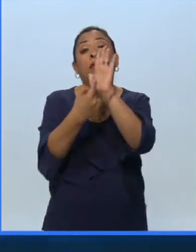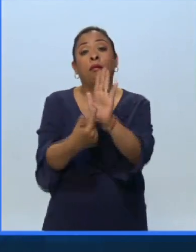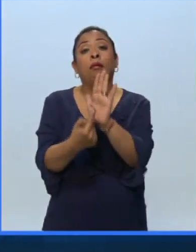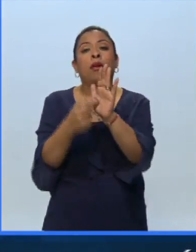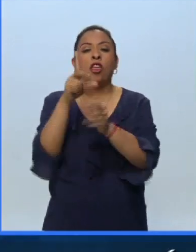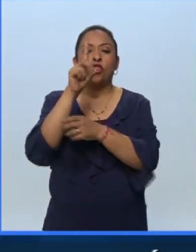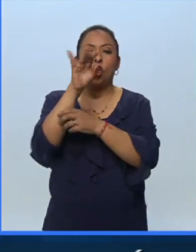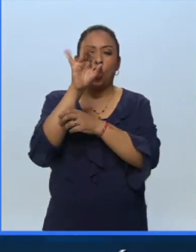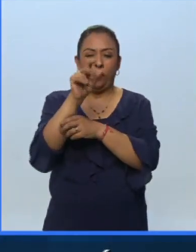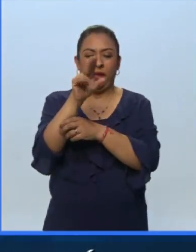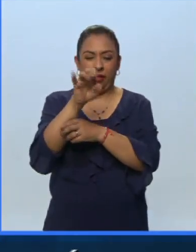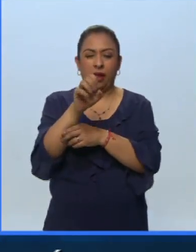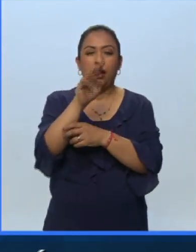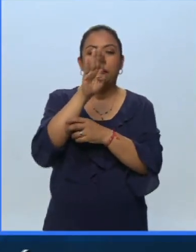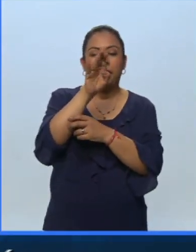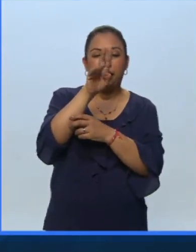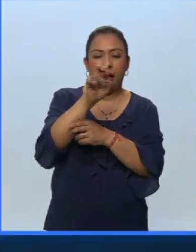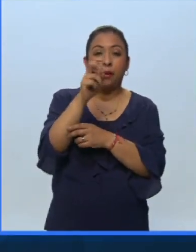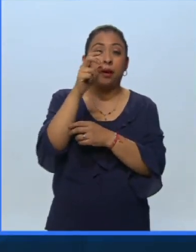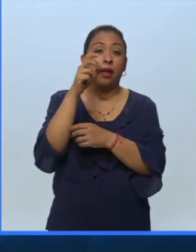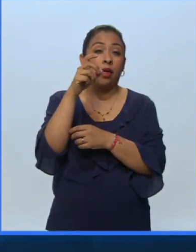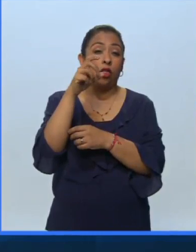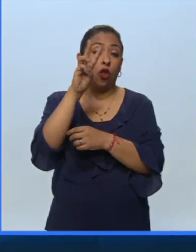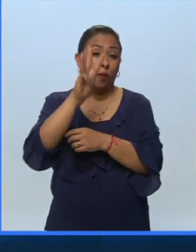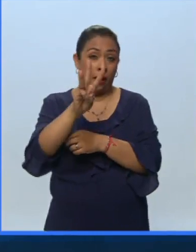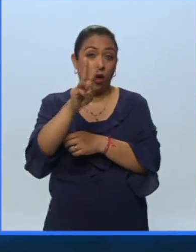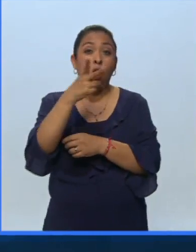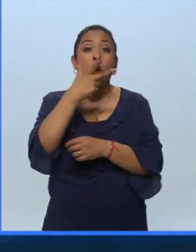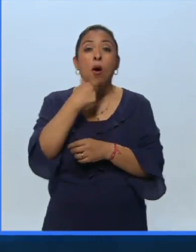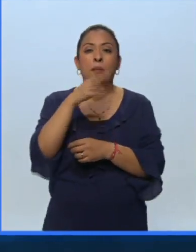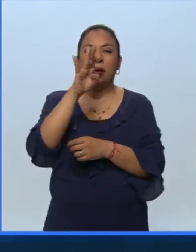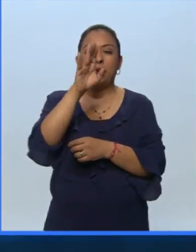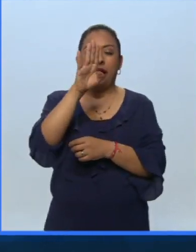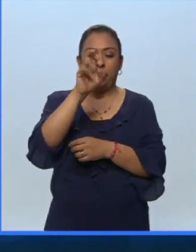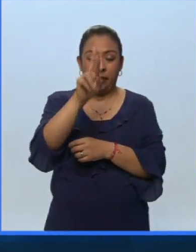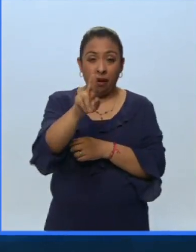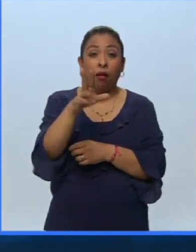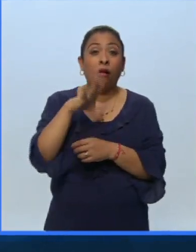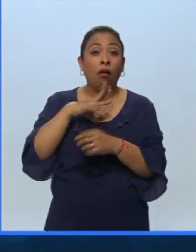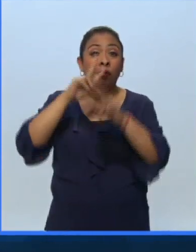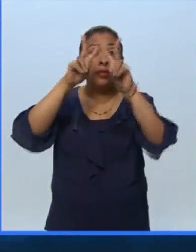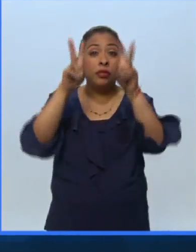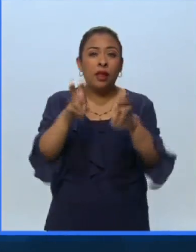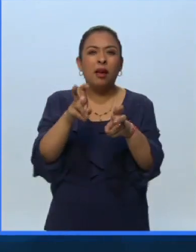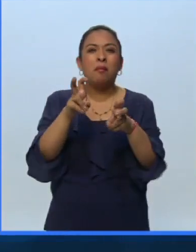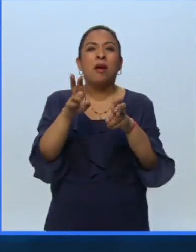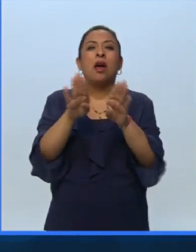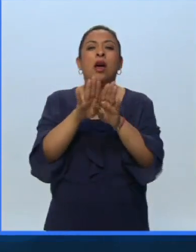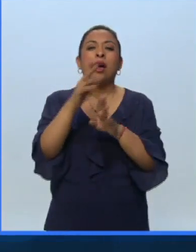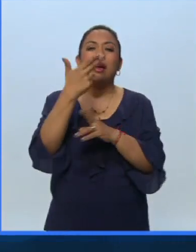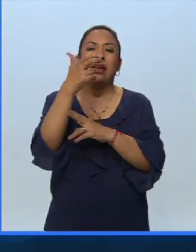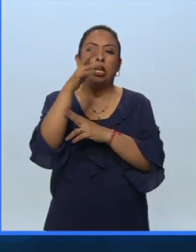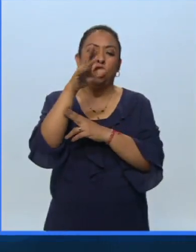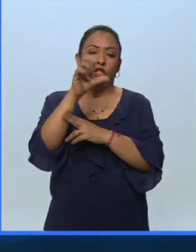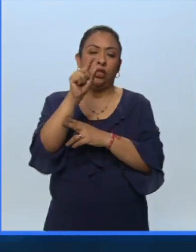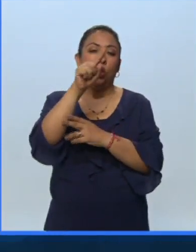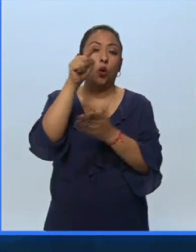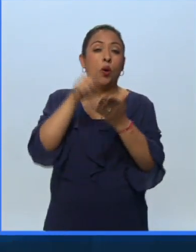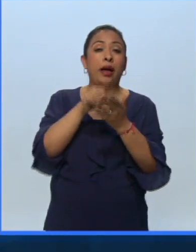documental El Venerable W el más reciente trabajo del director Barber Schwerer en el que aborda el tema del genocidio en Birmania